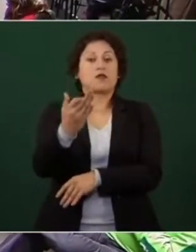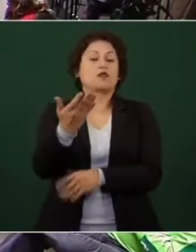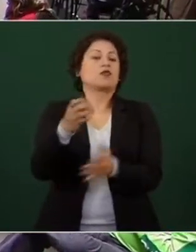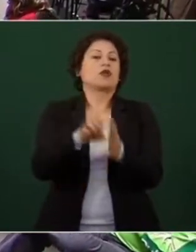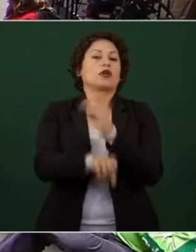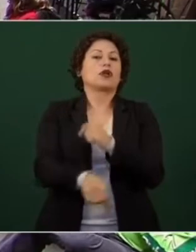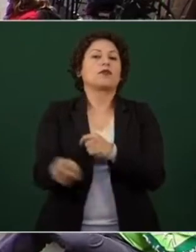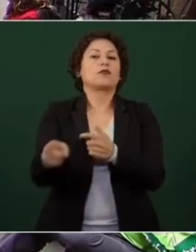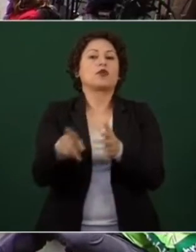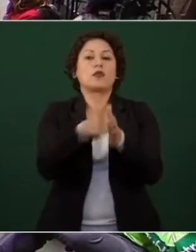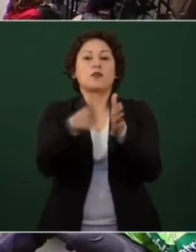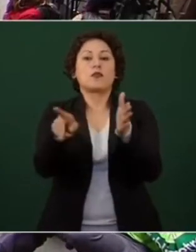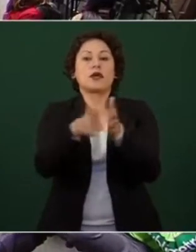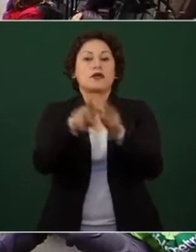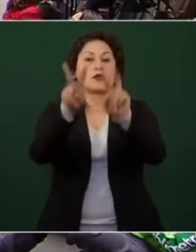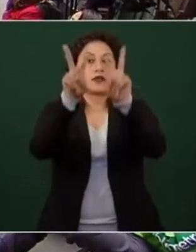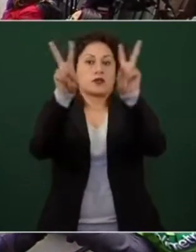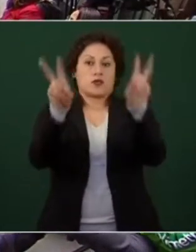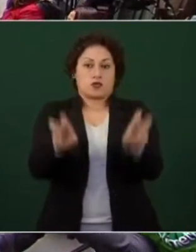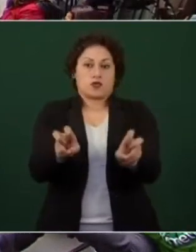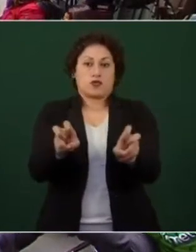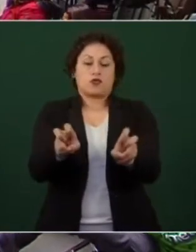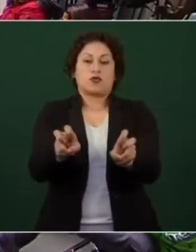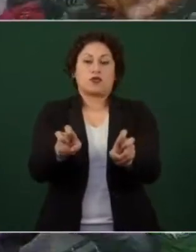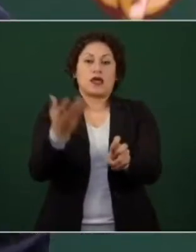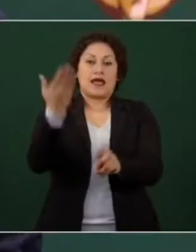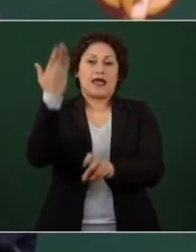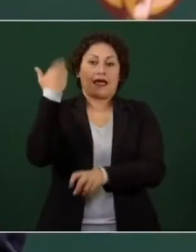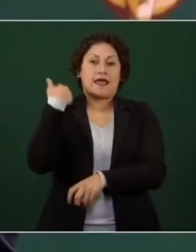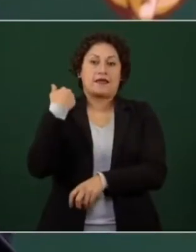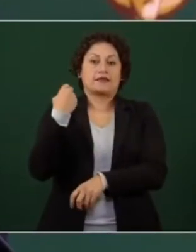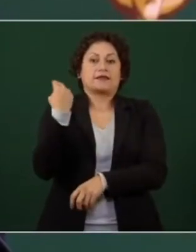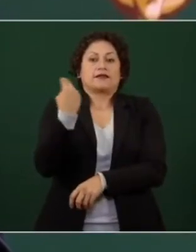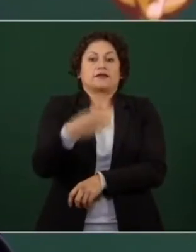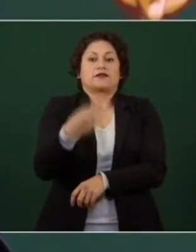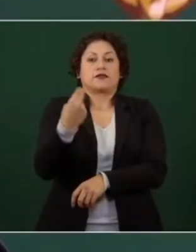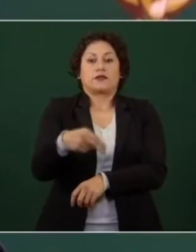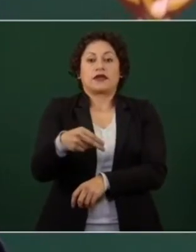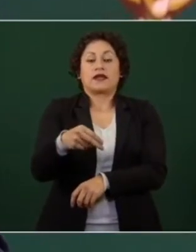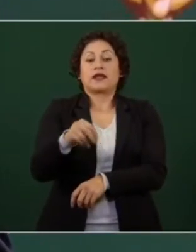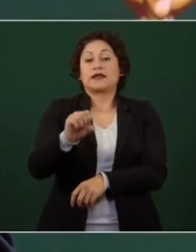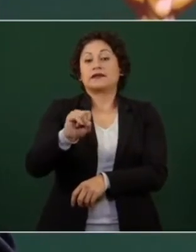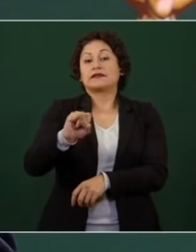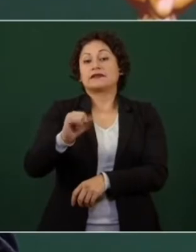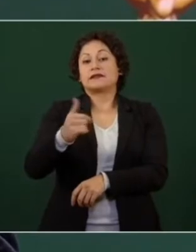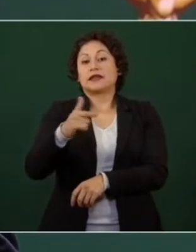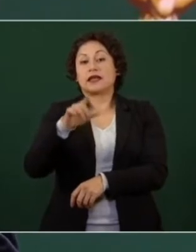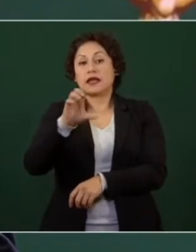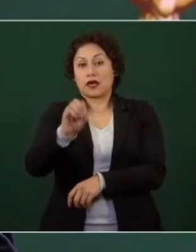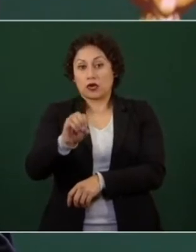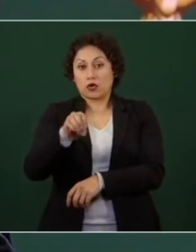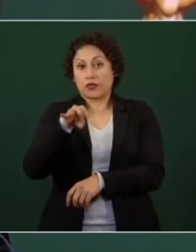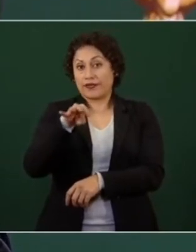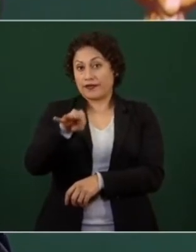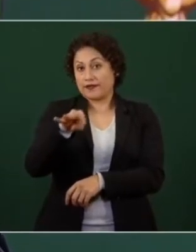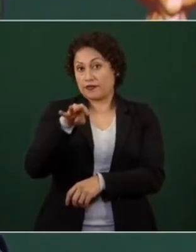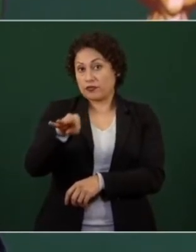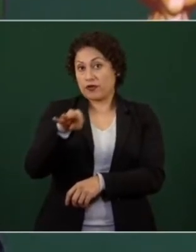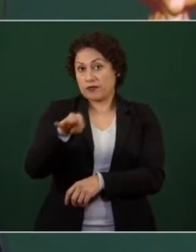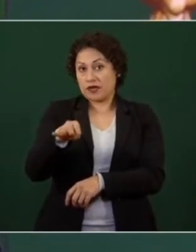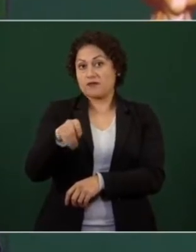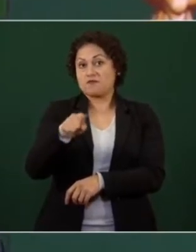muy famoso de la época de la reforma del siglo XIX